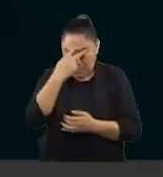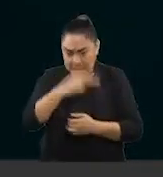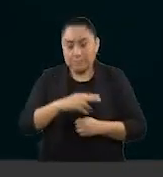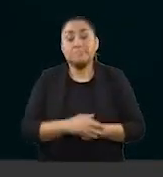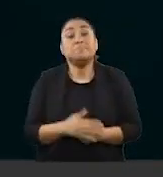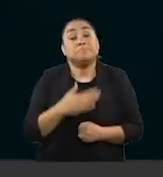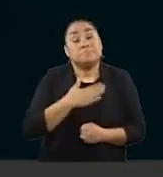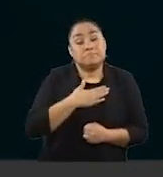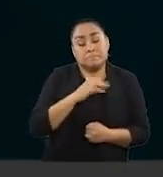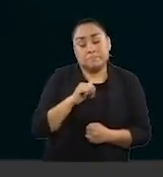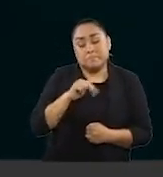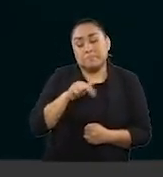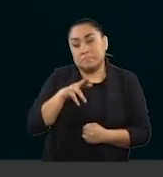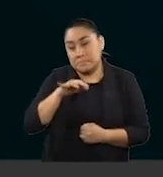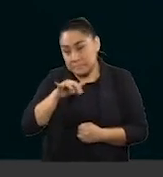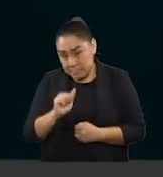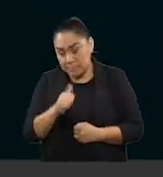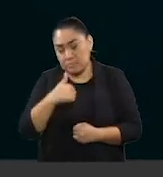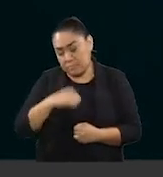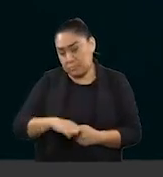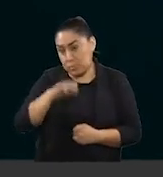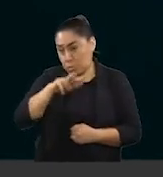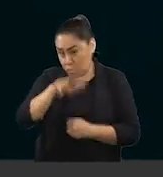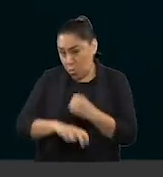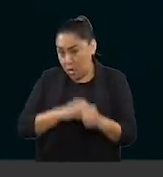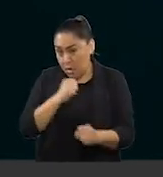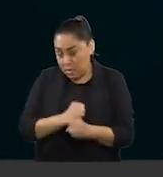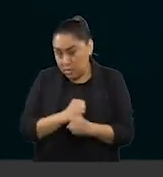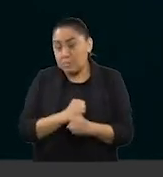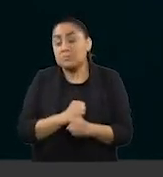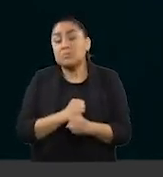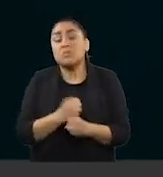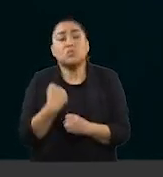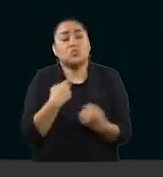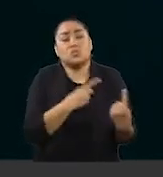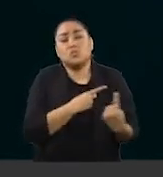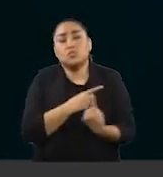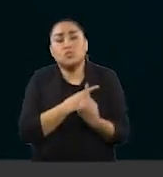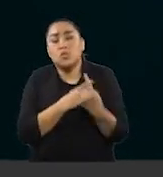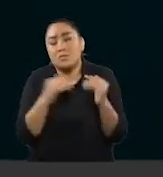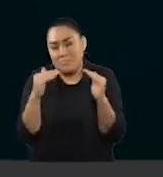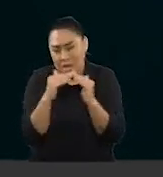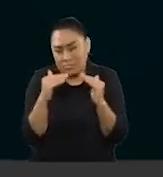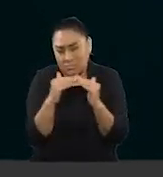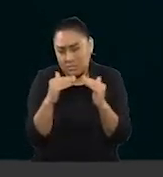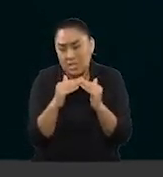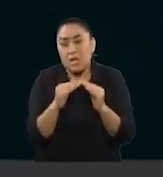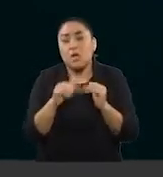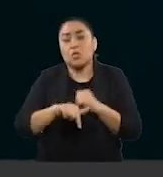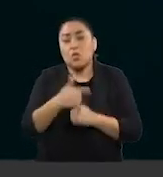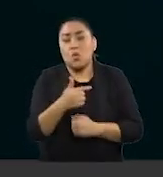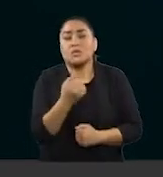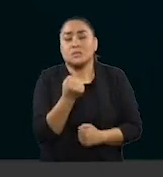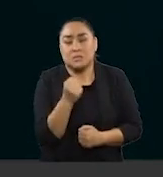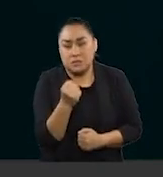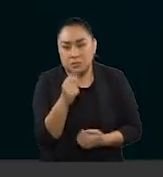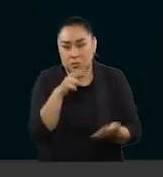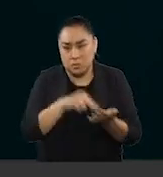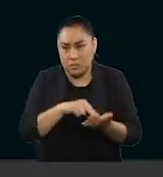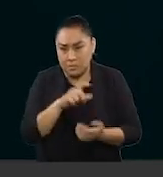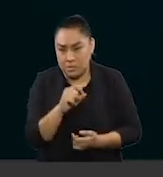Ana María N. Tengo 18 años. Me encontraba sola en mi domicilio el 12 de septiembre del